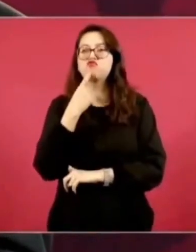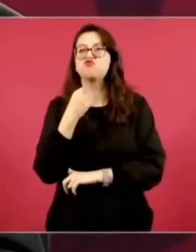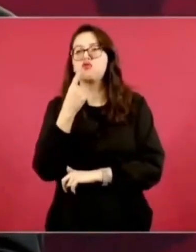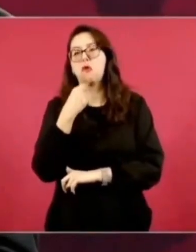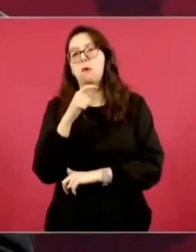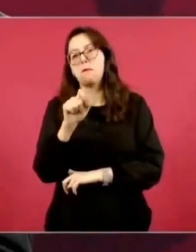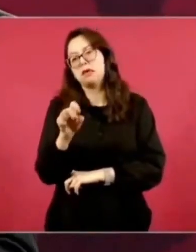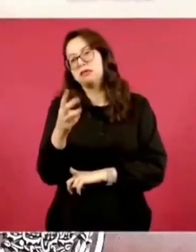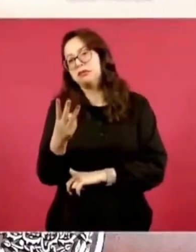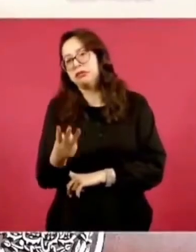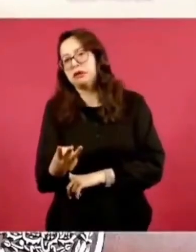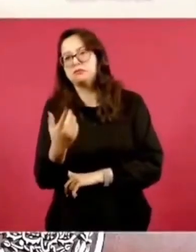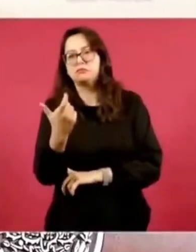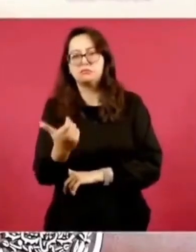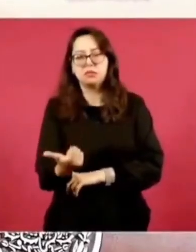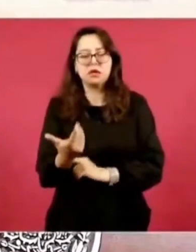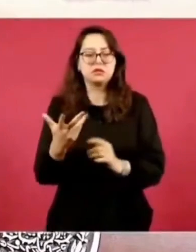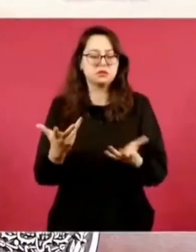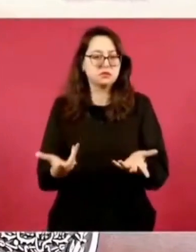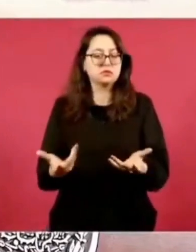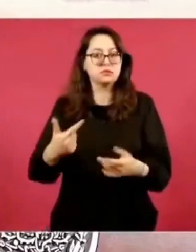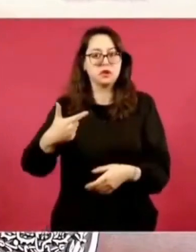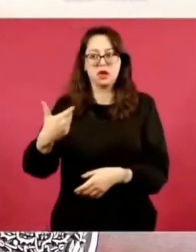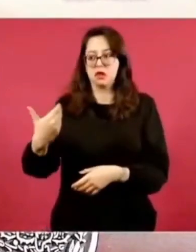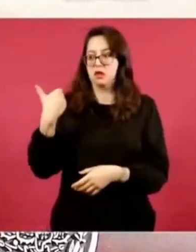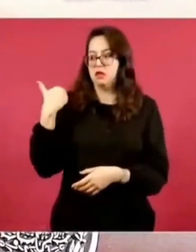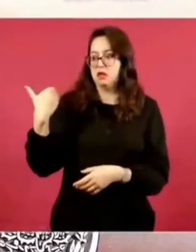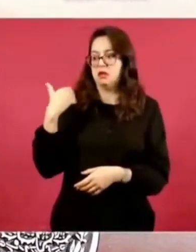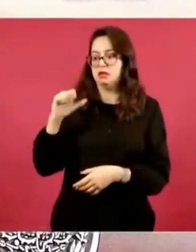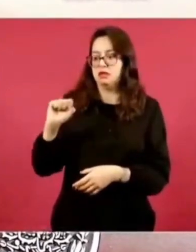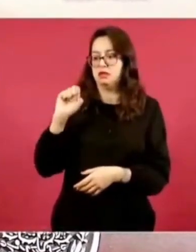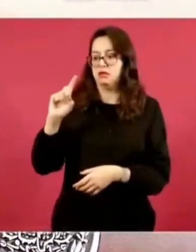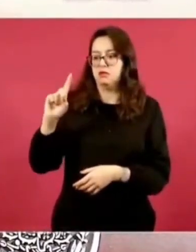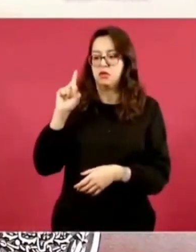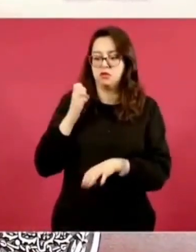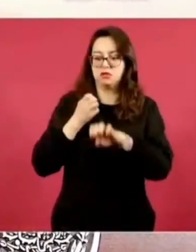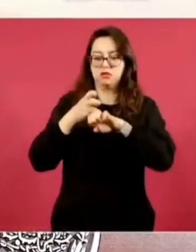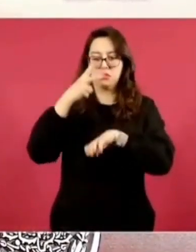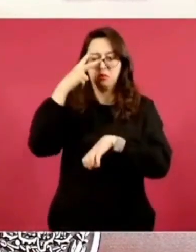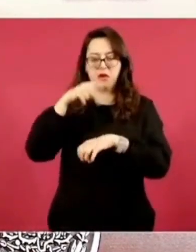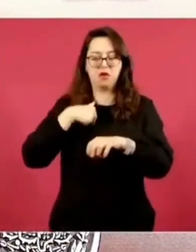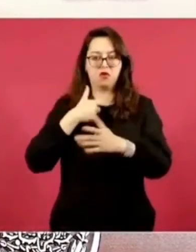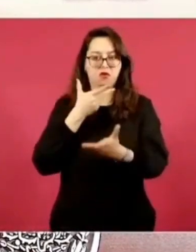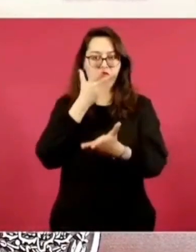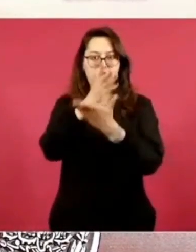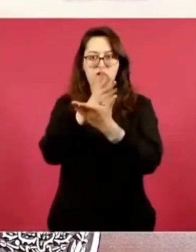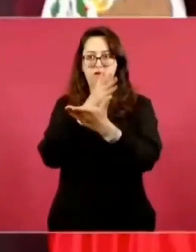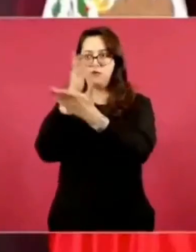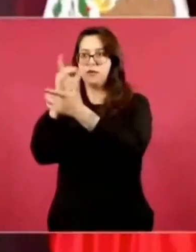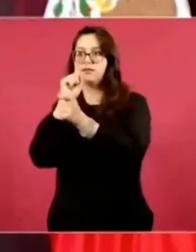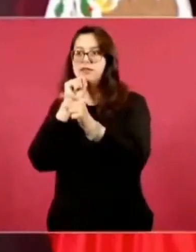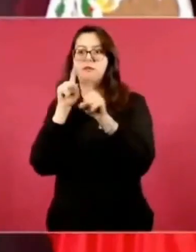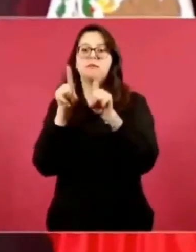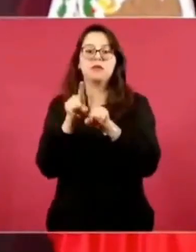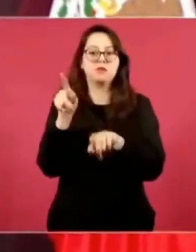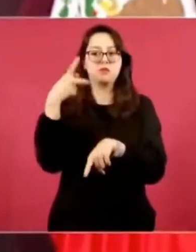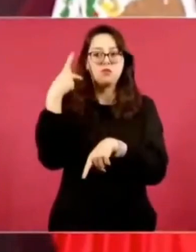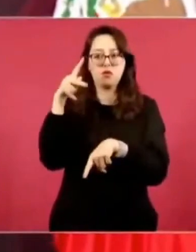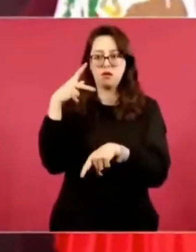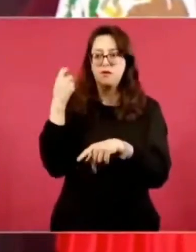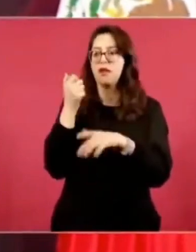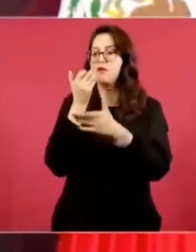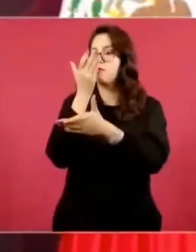en varios municipios, estuve en Puebla, estuve